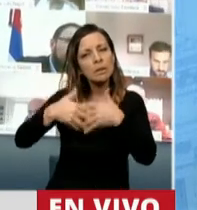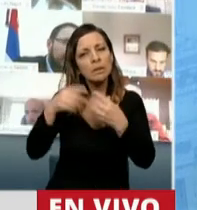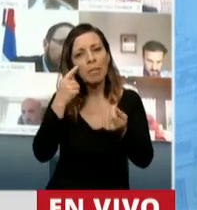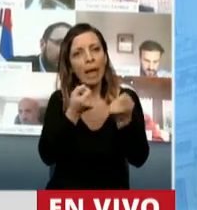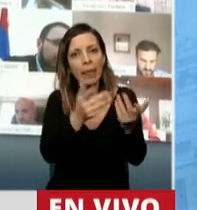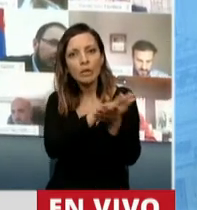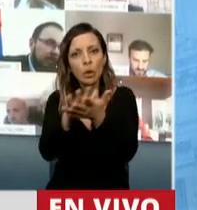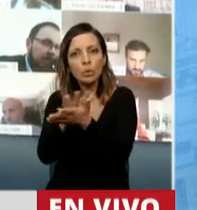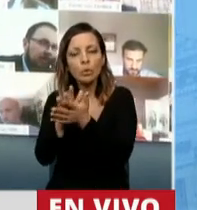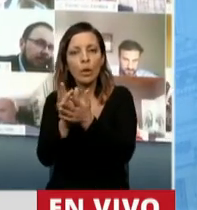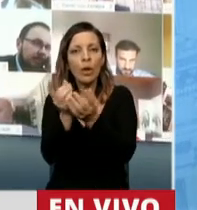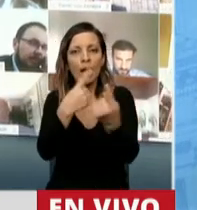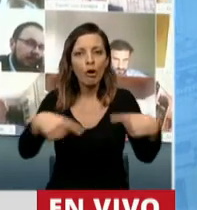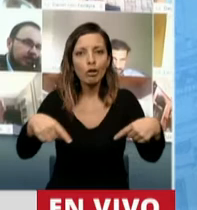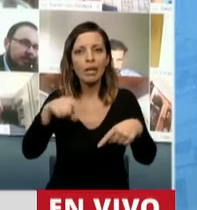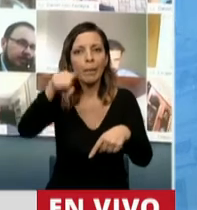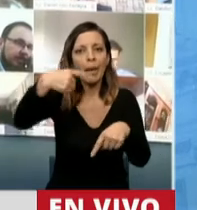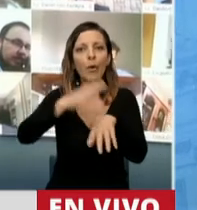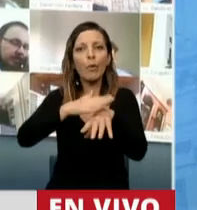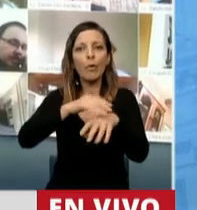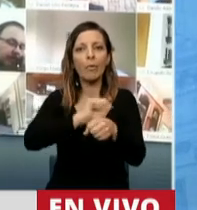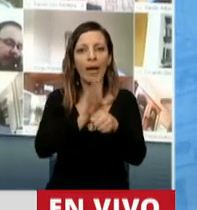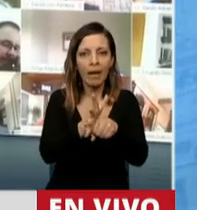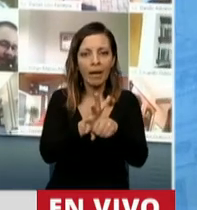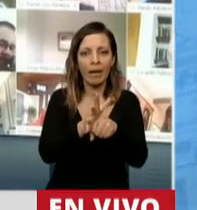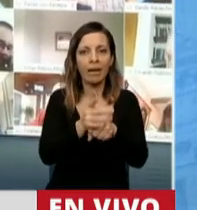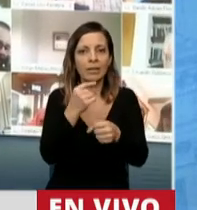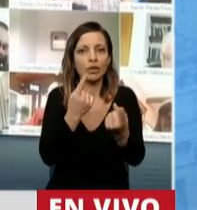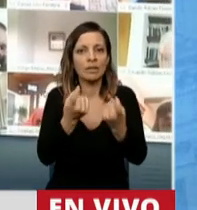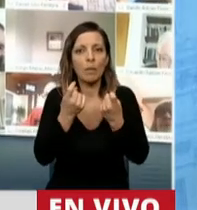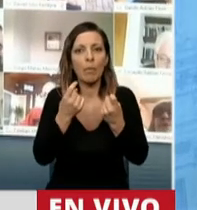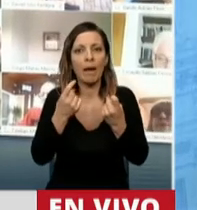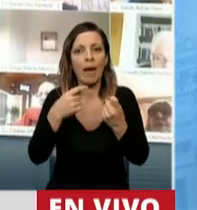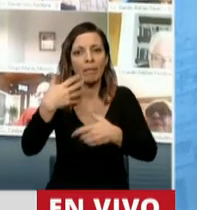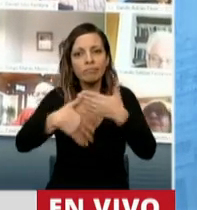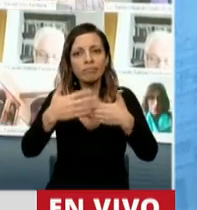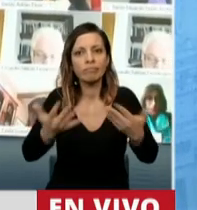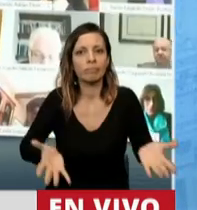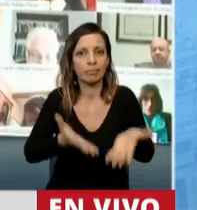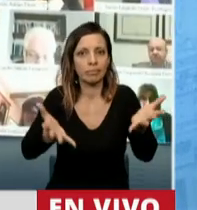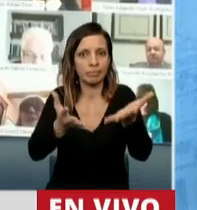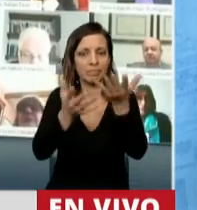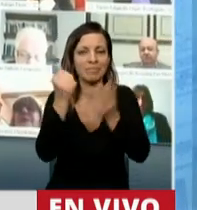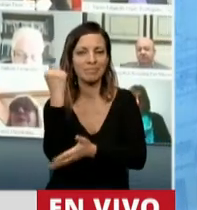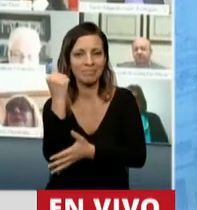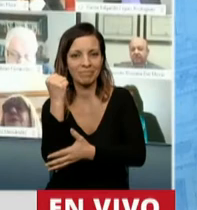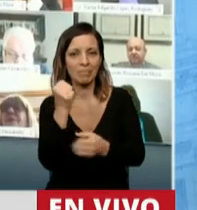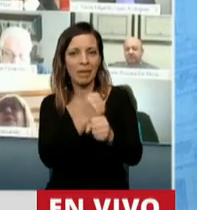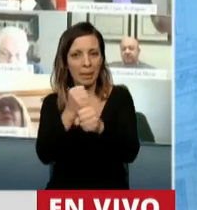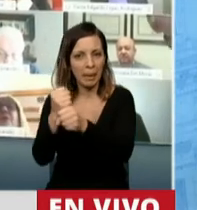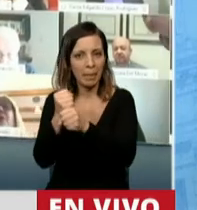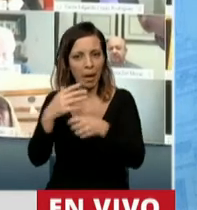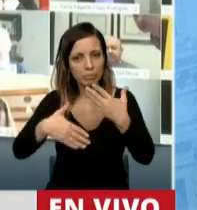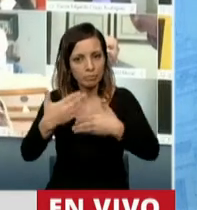negativos de la pandemia que son necesarios para preservar el aparato productivo y el empleo. Es importante,